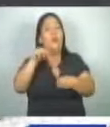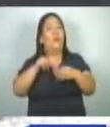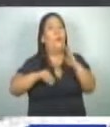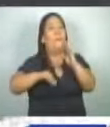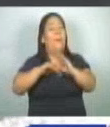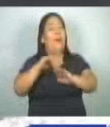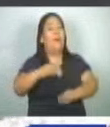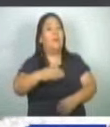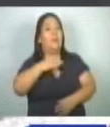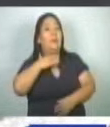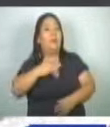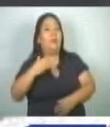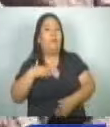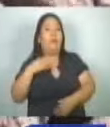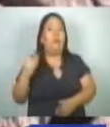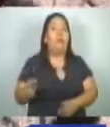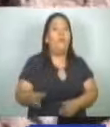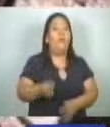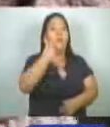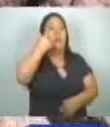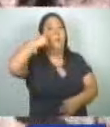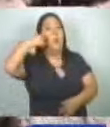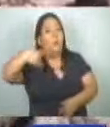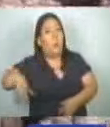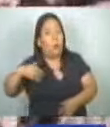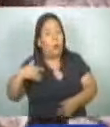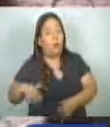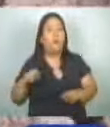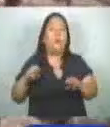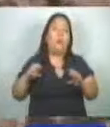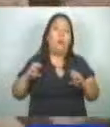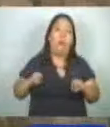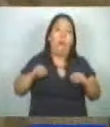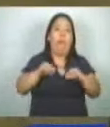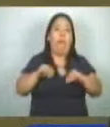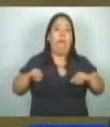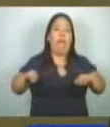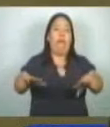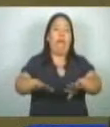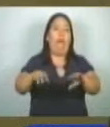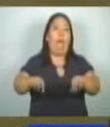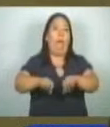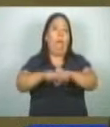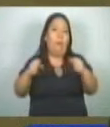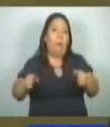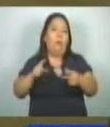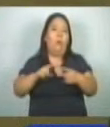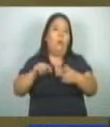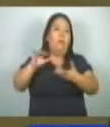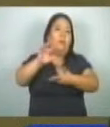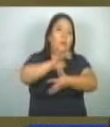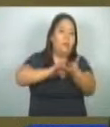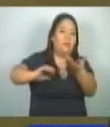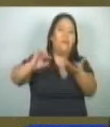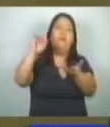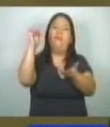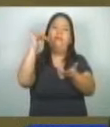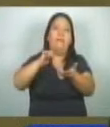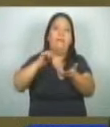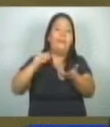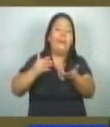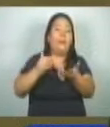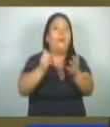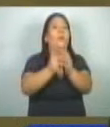magnifica la vulnerabilidad territorial y aumenta la degradación ambiental, convirtiéndose en un